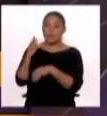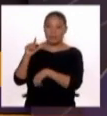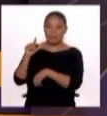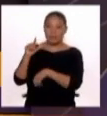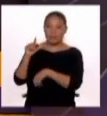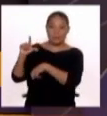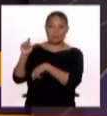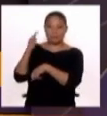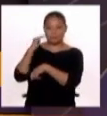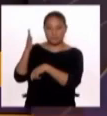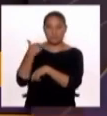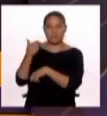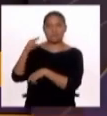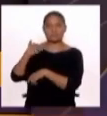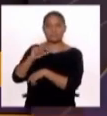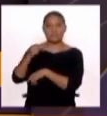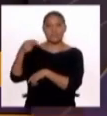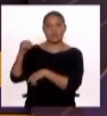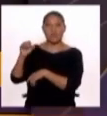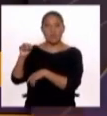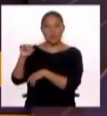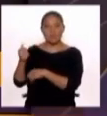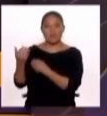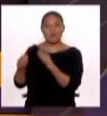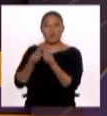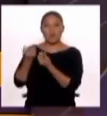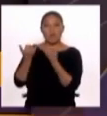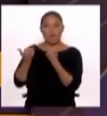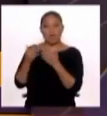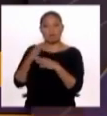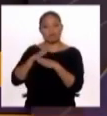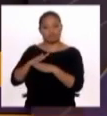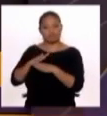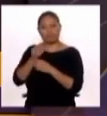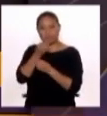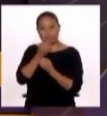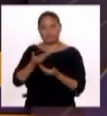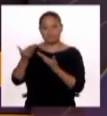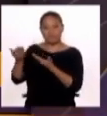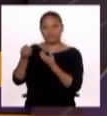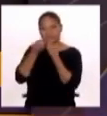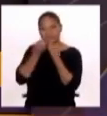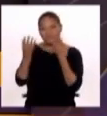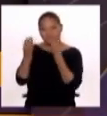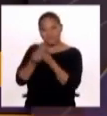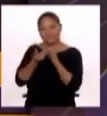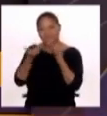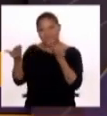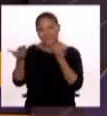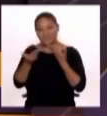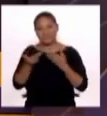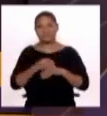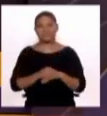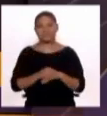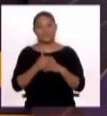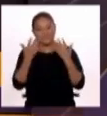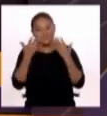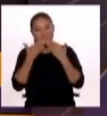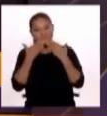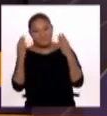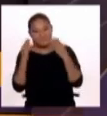Jessica Huamán sobre la anemia y cómo combatirla. Lo escuchamos. Bienvenido, Omar. Cuéntanos qué está pasando. Buenas noches, Omar.